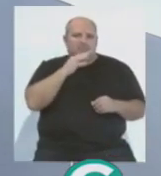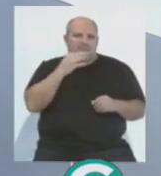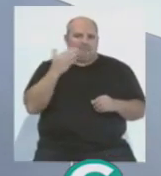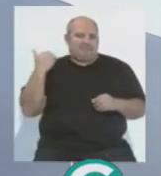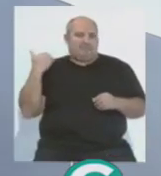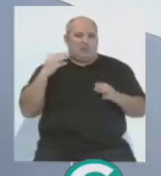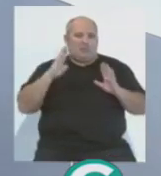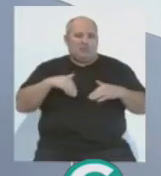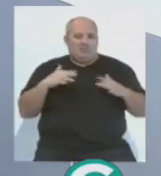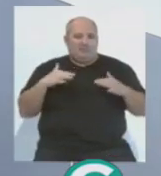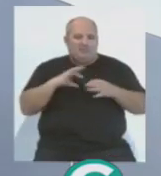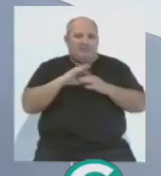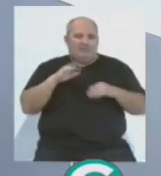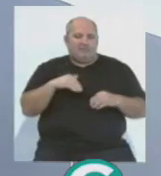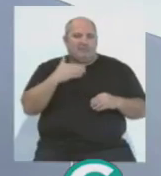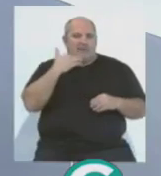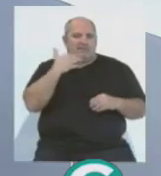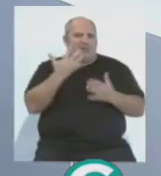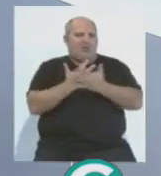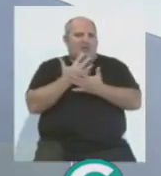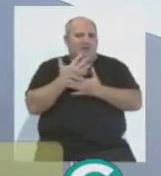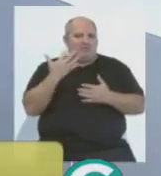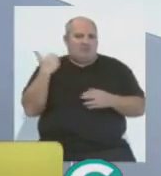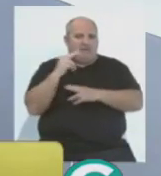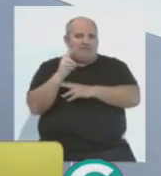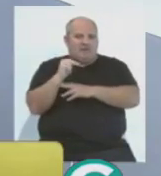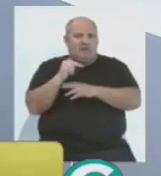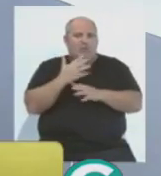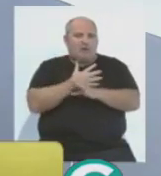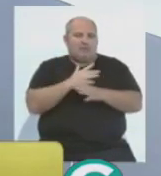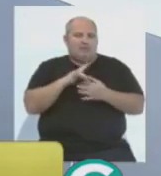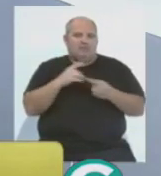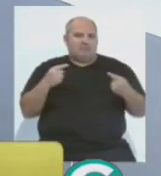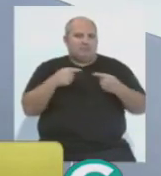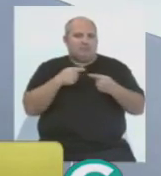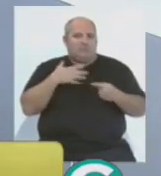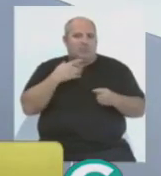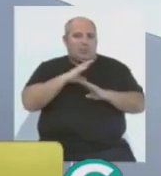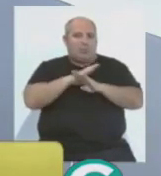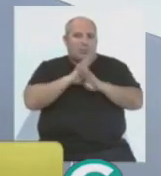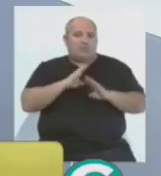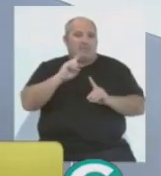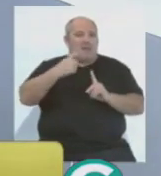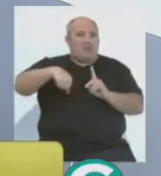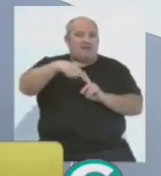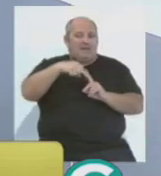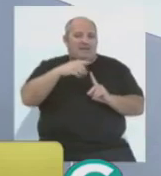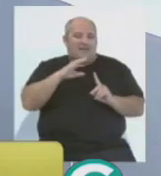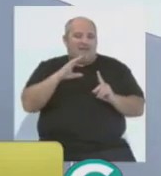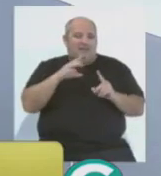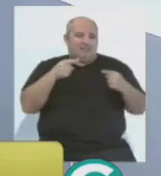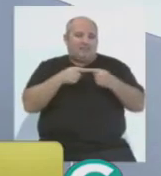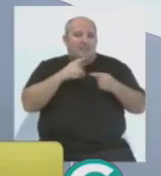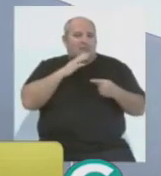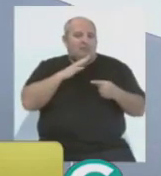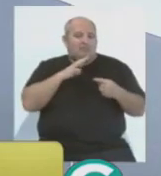del partido, aunque ya han pasado casi cinco días desde el viernes donde el Cádiz jugaba el último partido de la primera vuelta frente